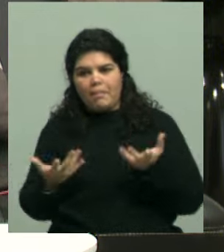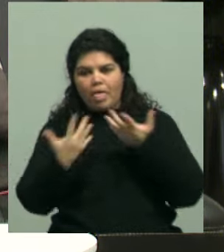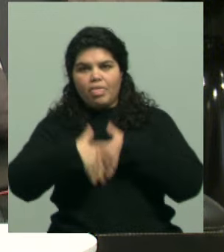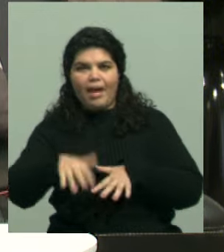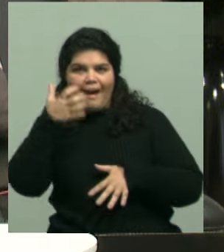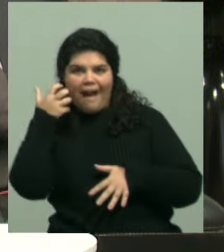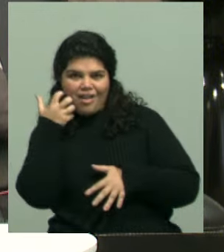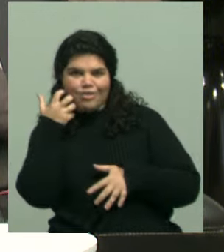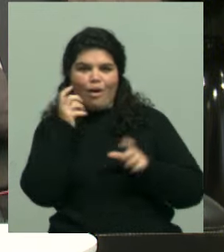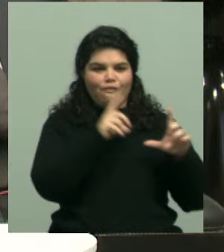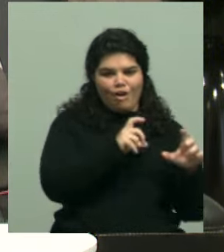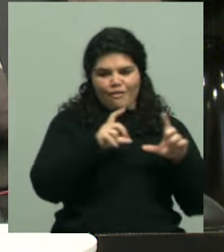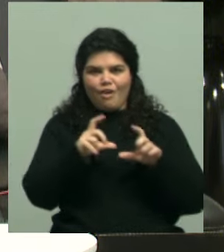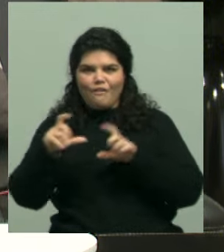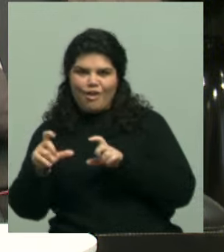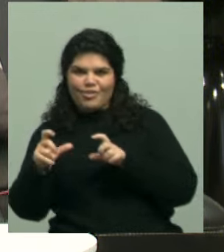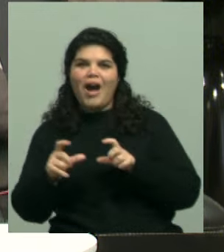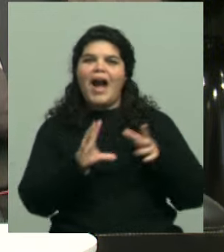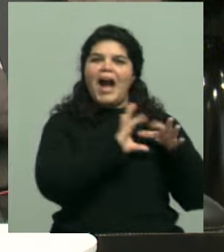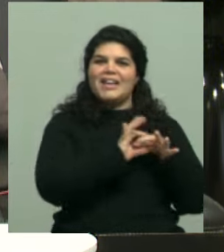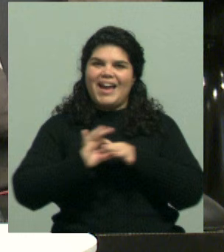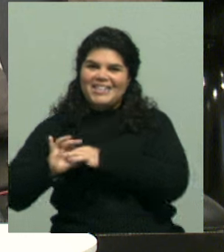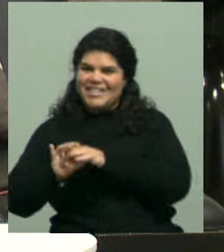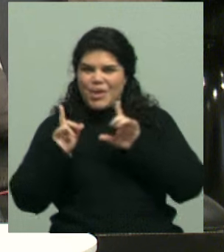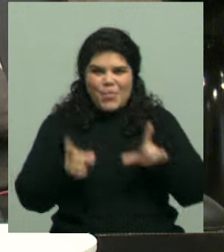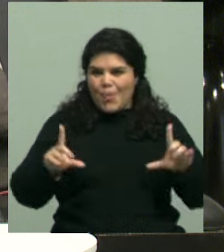así... Exactamente. Bueno, el gobierno actual,